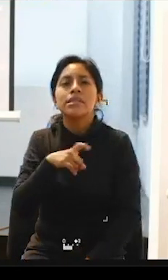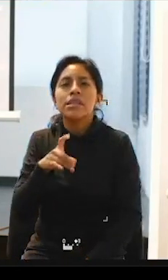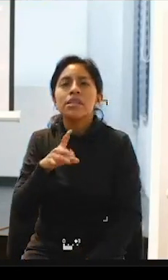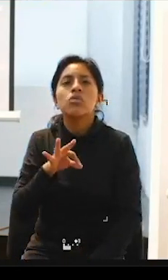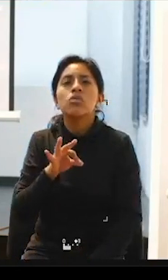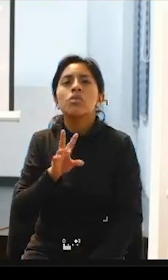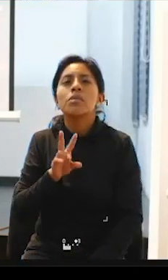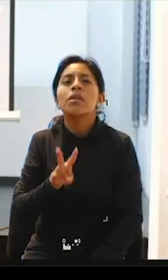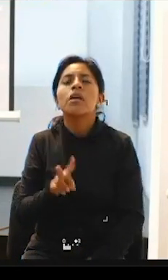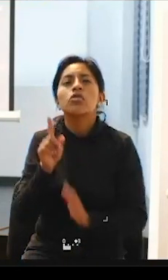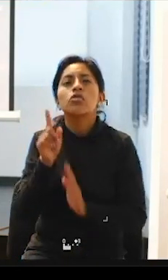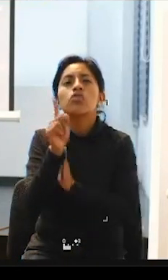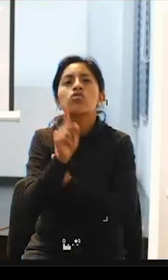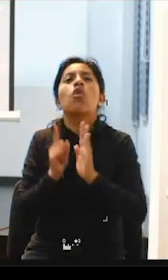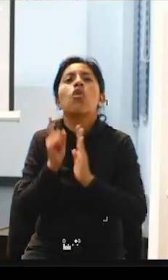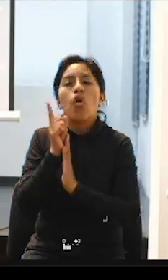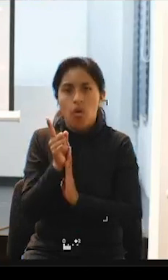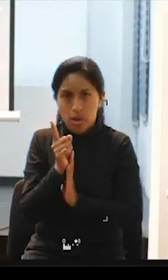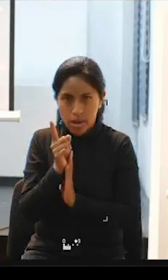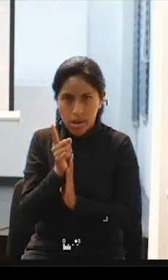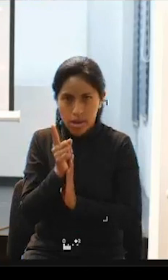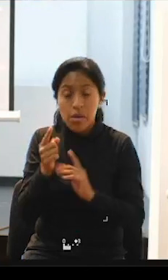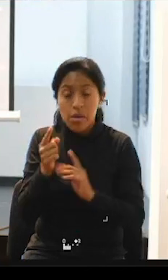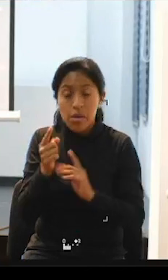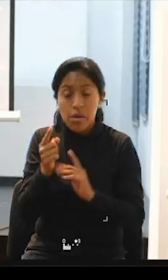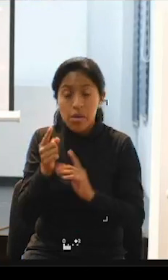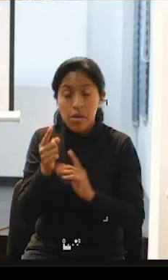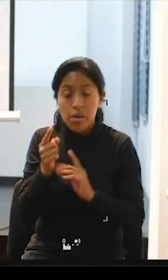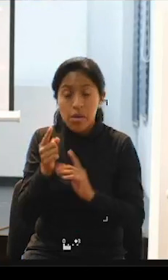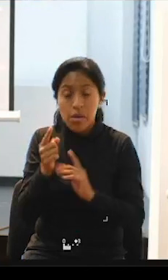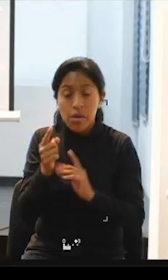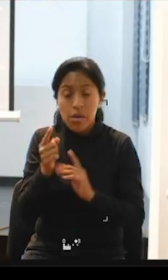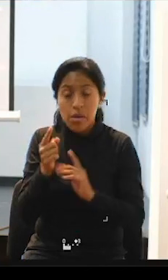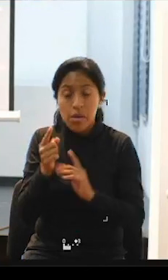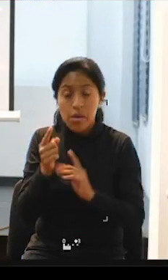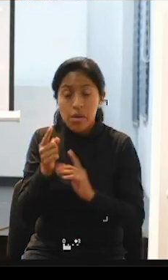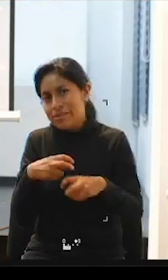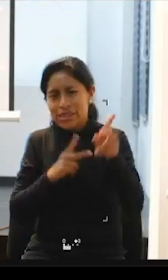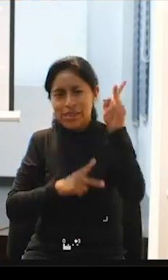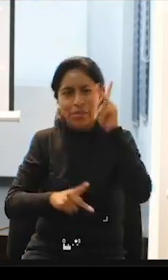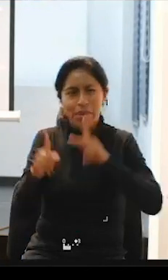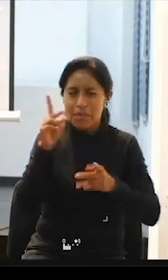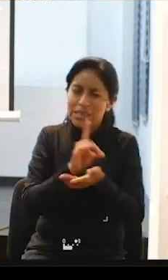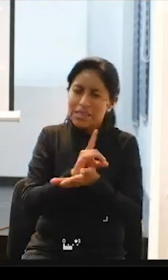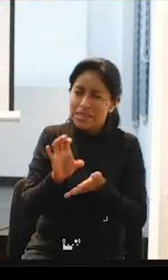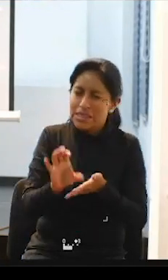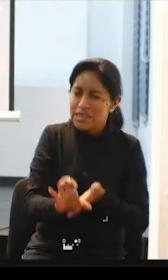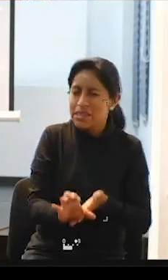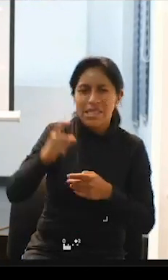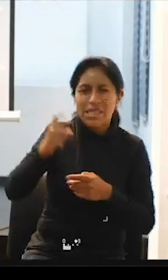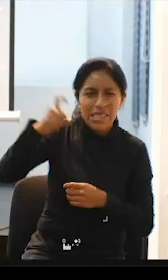una gran limitante para aquellas personas que requieren más apoyo verdad de la asistencia personal